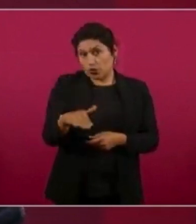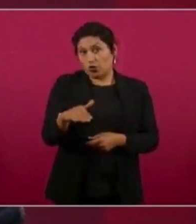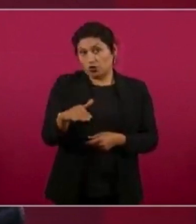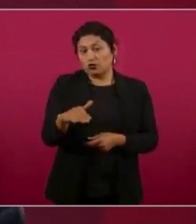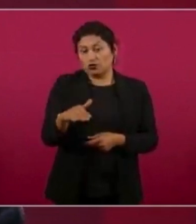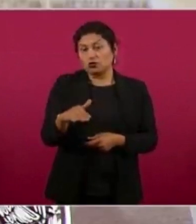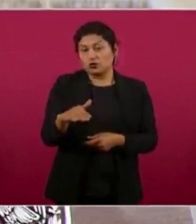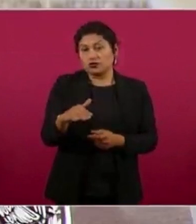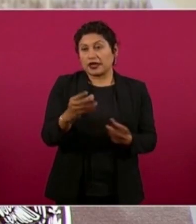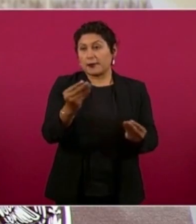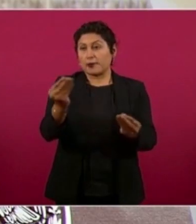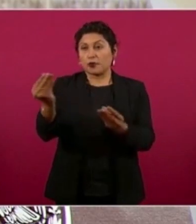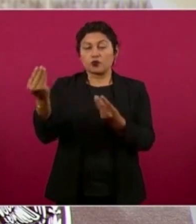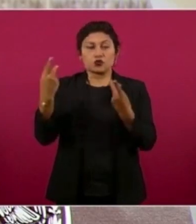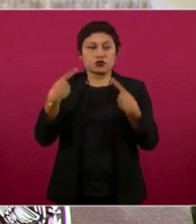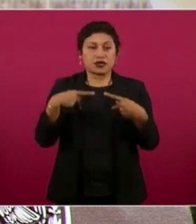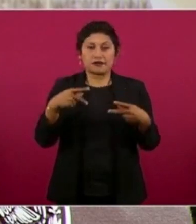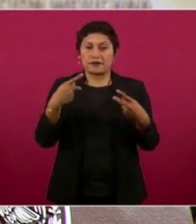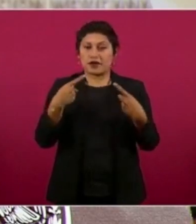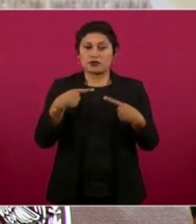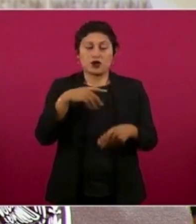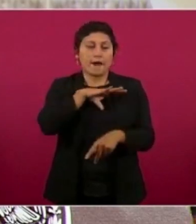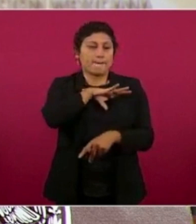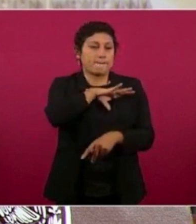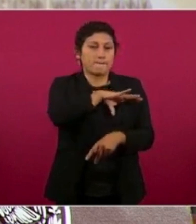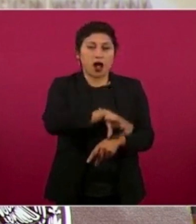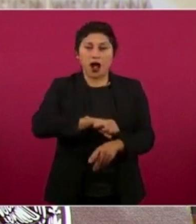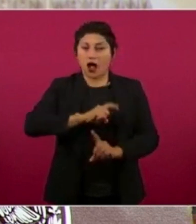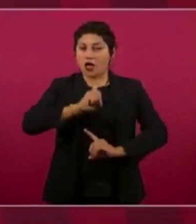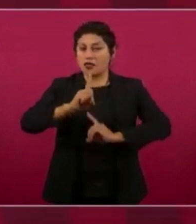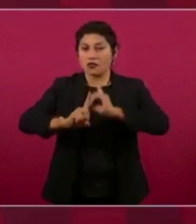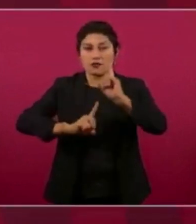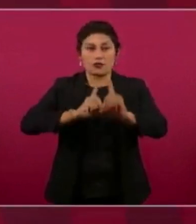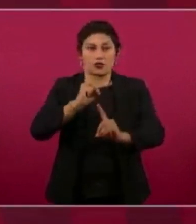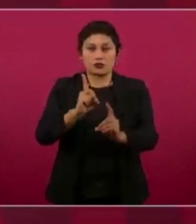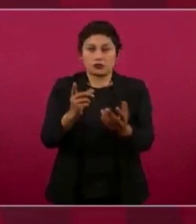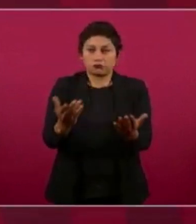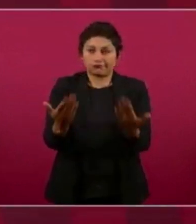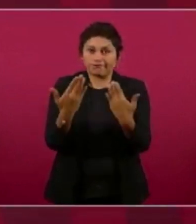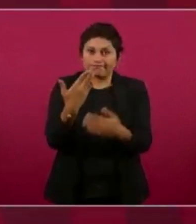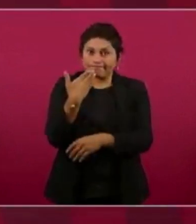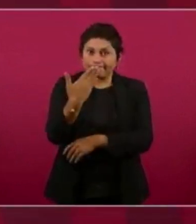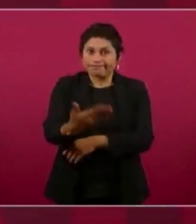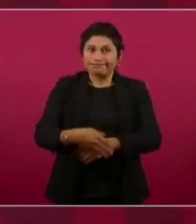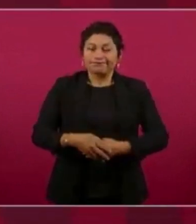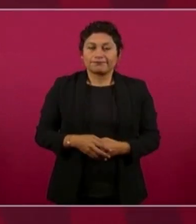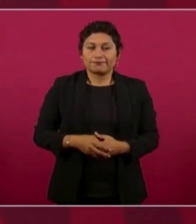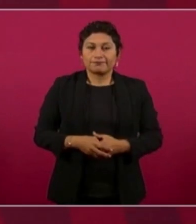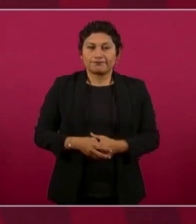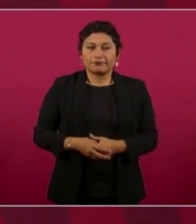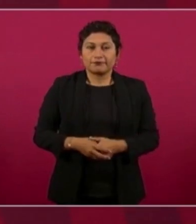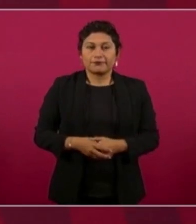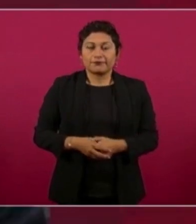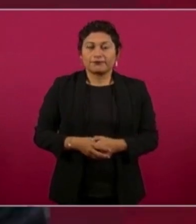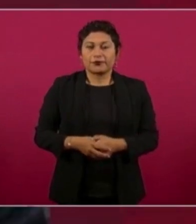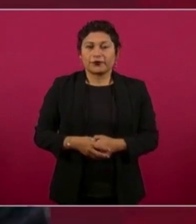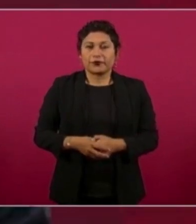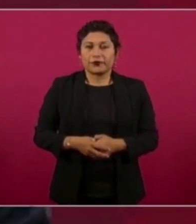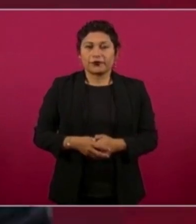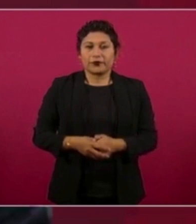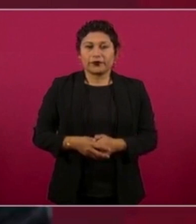pasión por deporte y qué bueno está